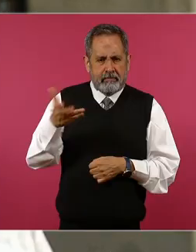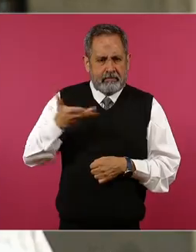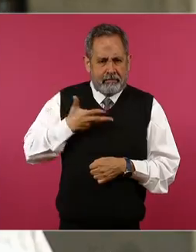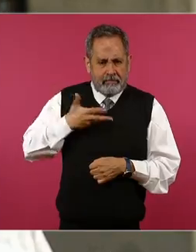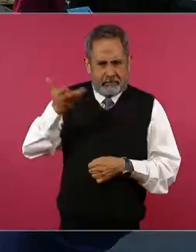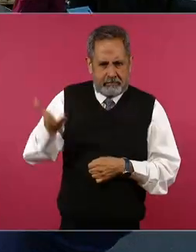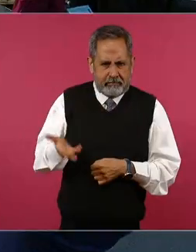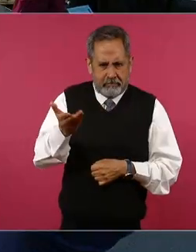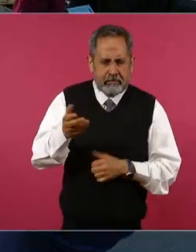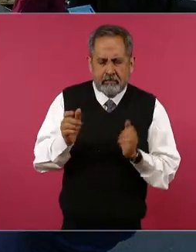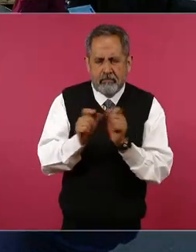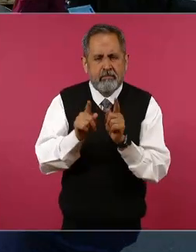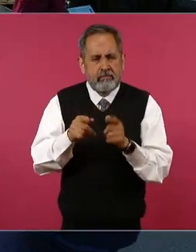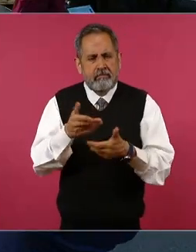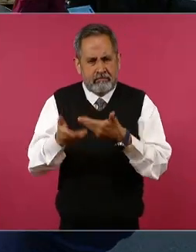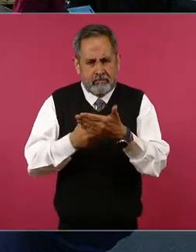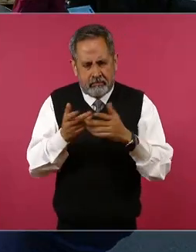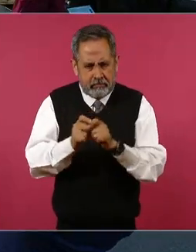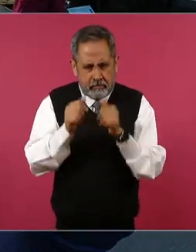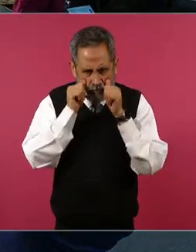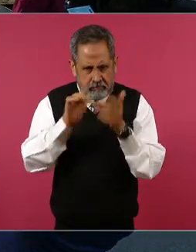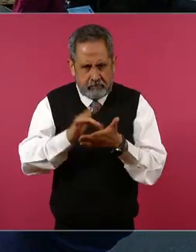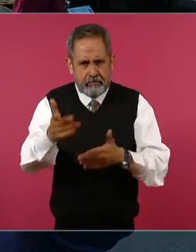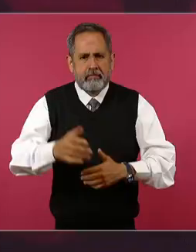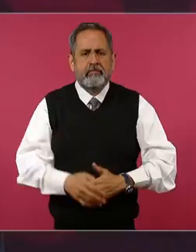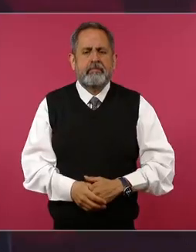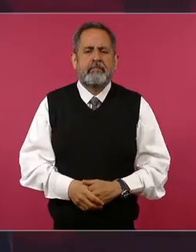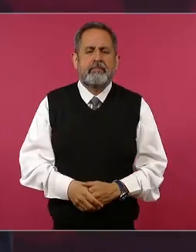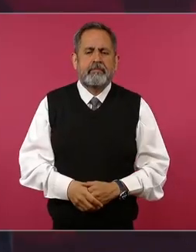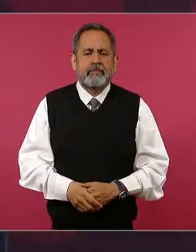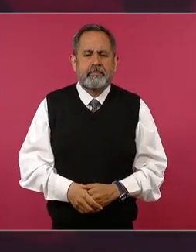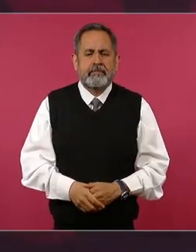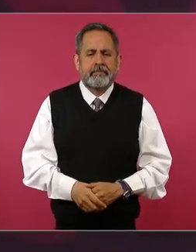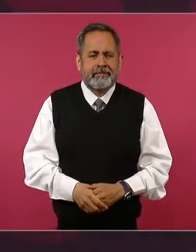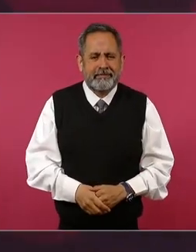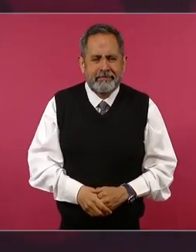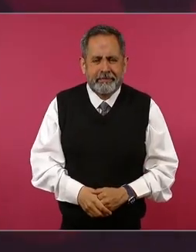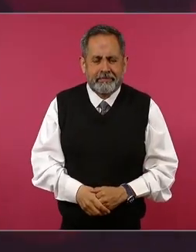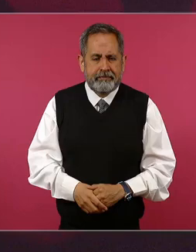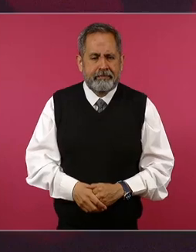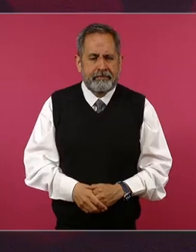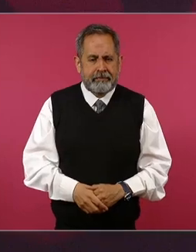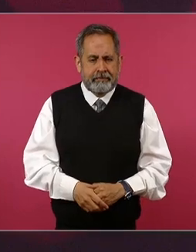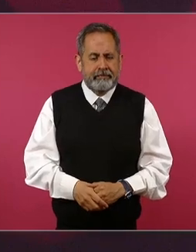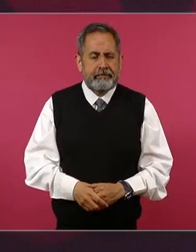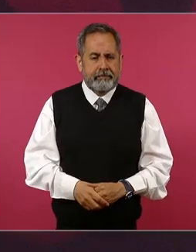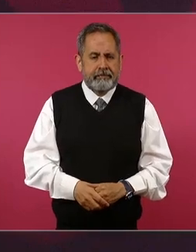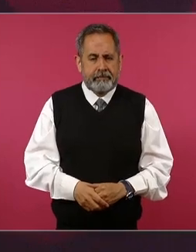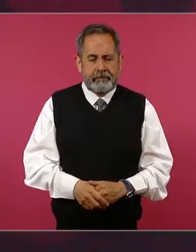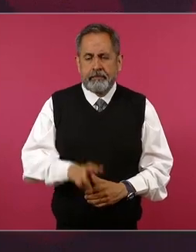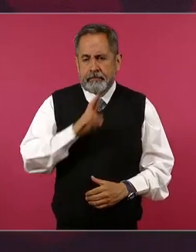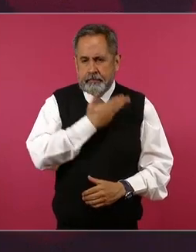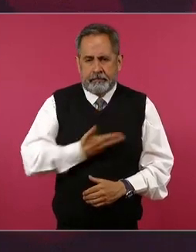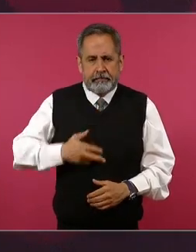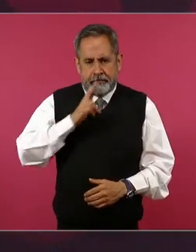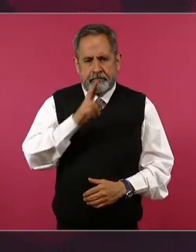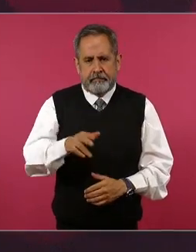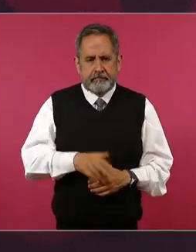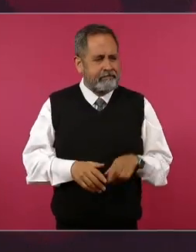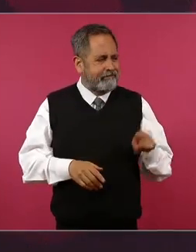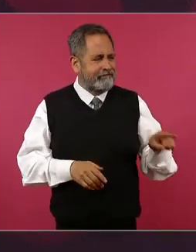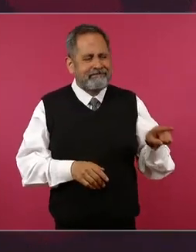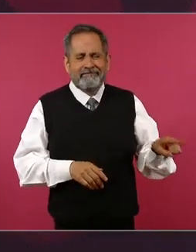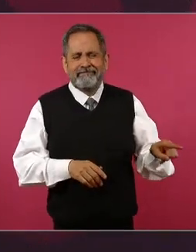está aquí presente y esas serían mis preguntas le agradezco presidente bueno hay una falta de sensibilidad